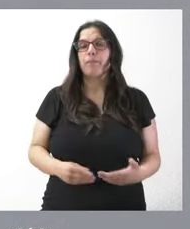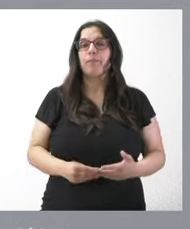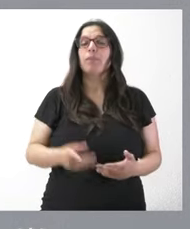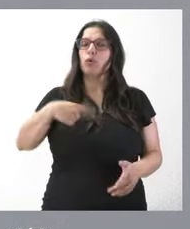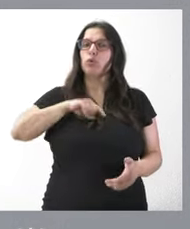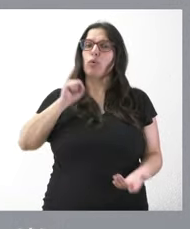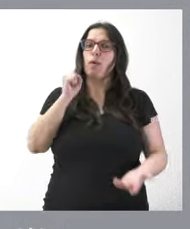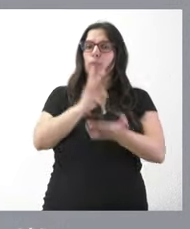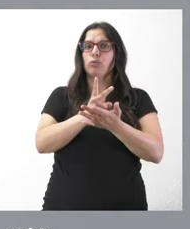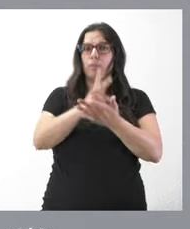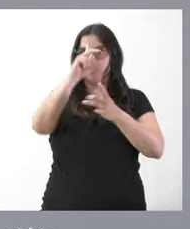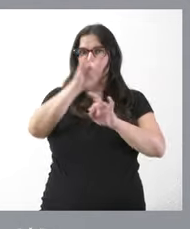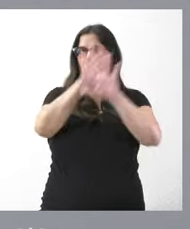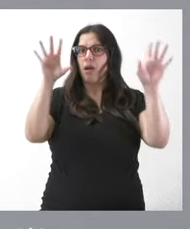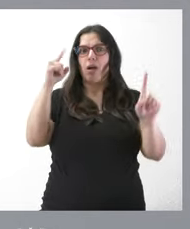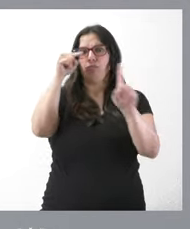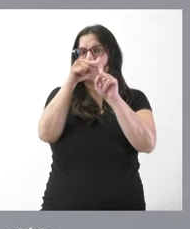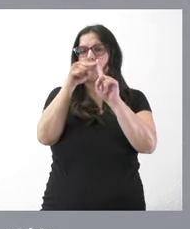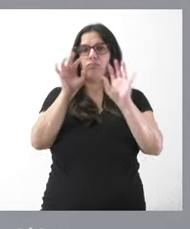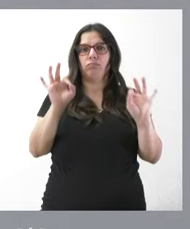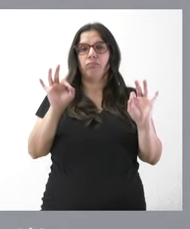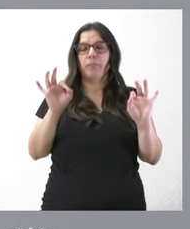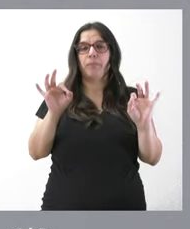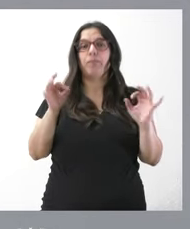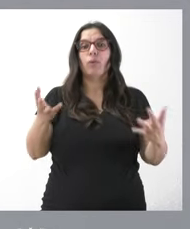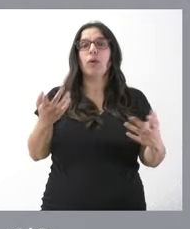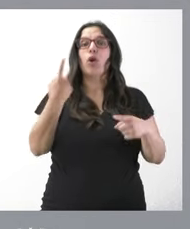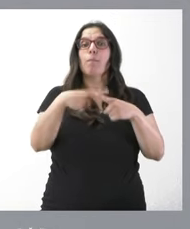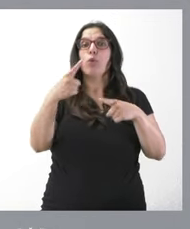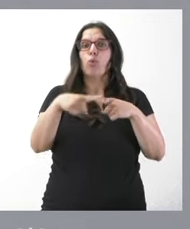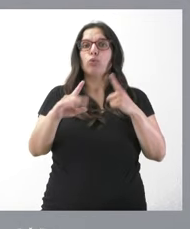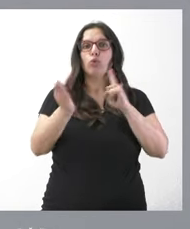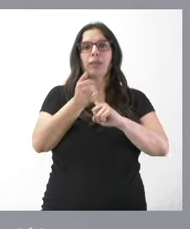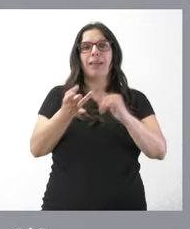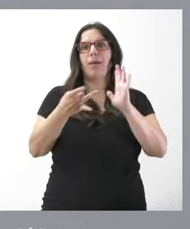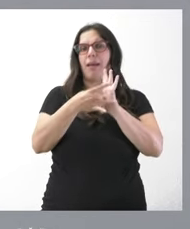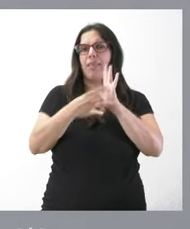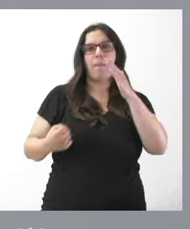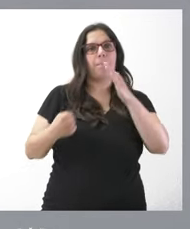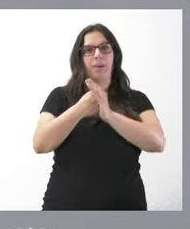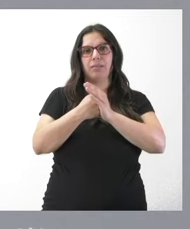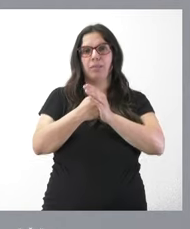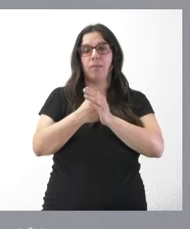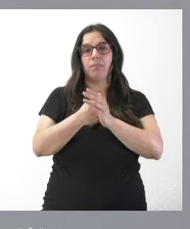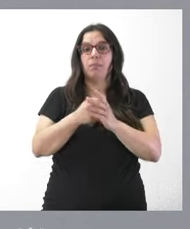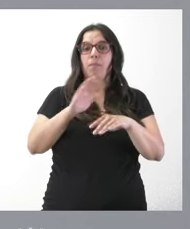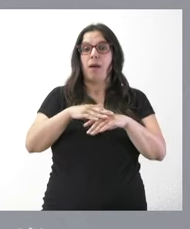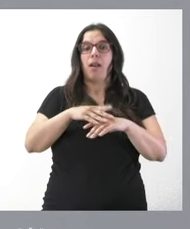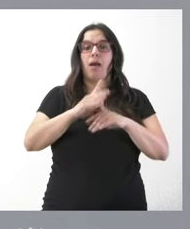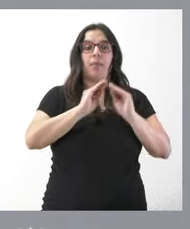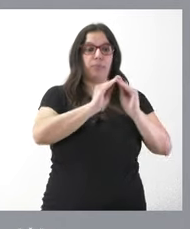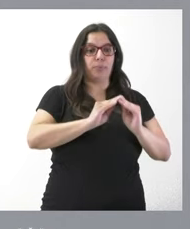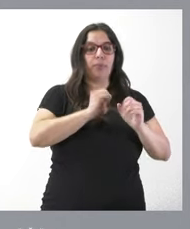claramente por un objetivo muy claro que es tener productos de la máxima calidad para que sean producidos por nuestros